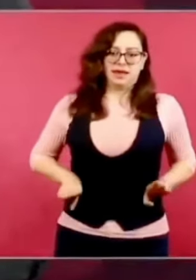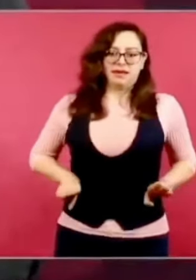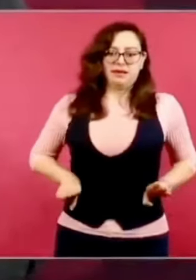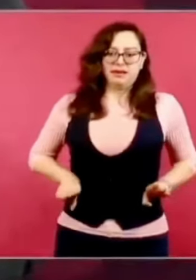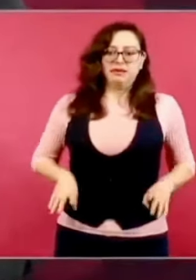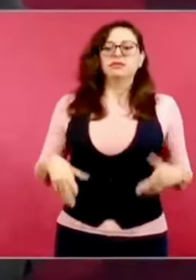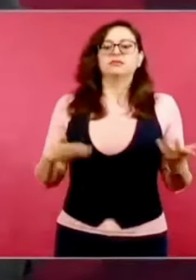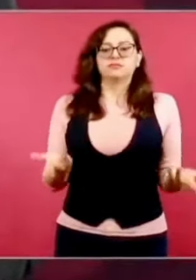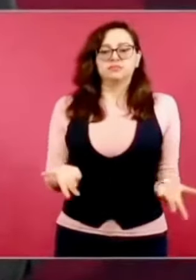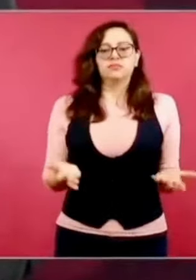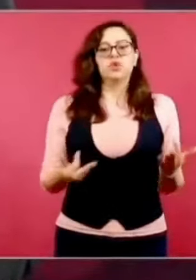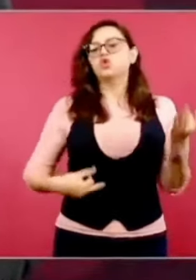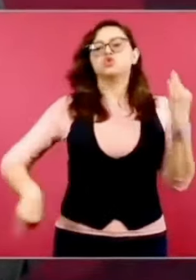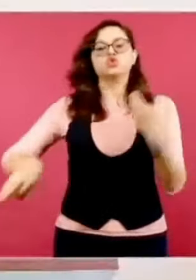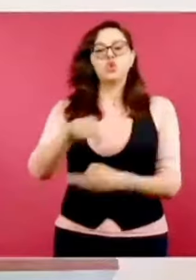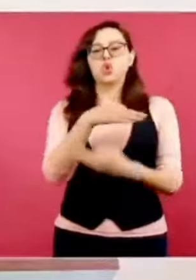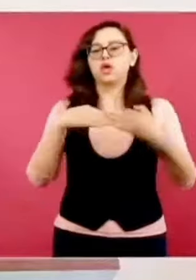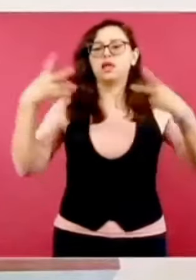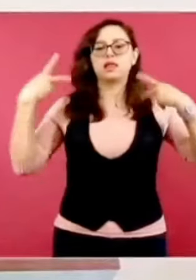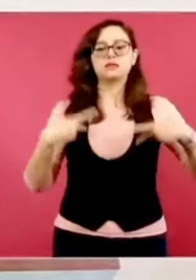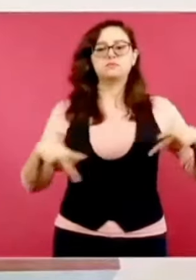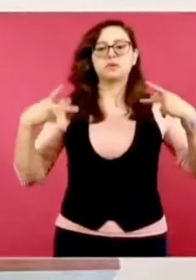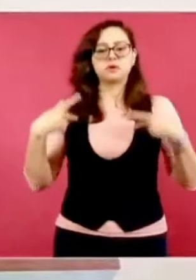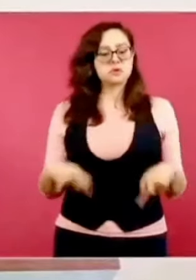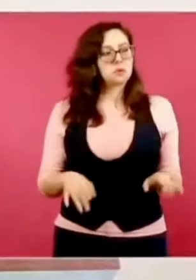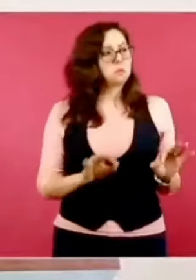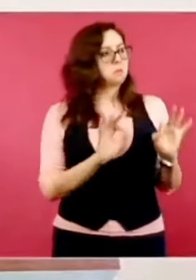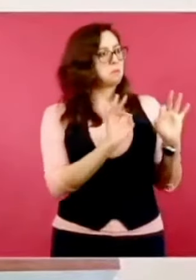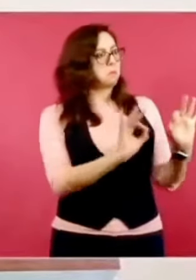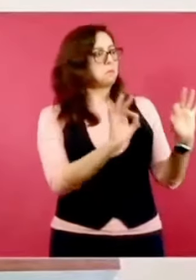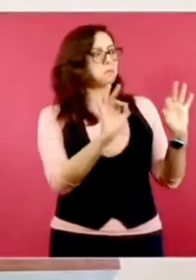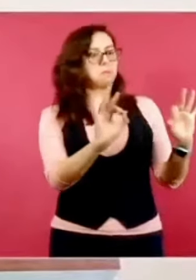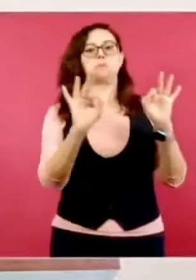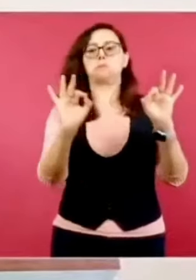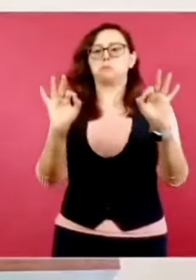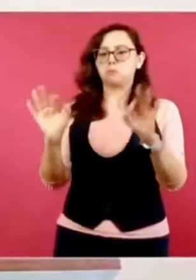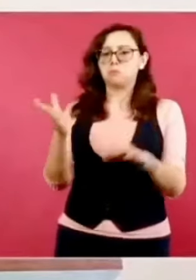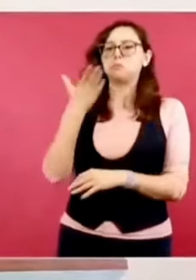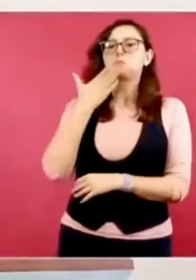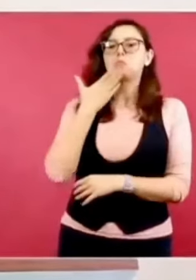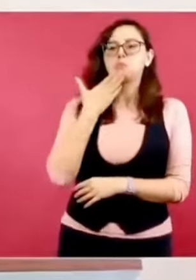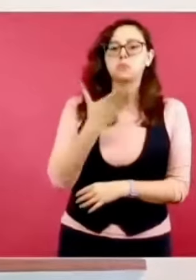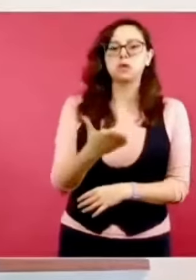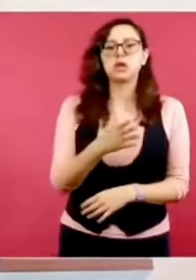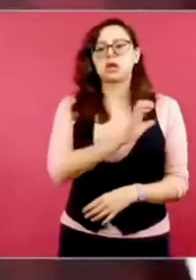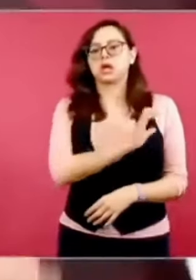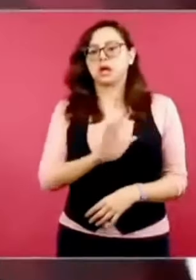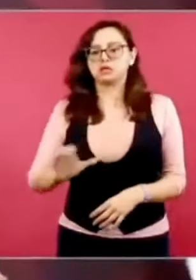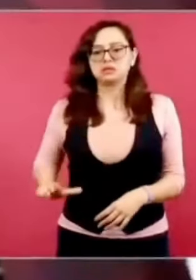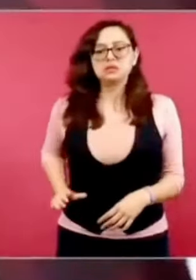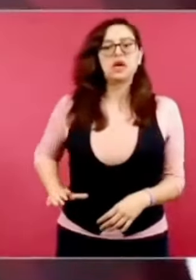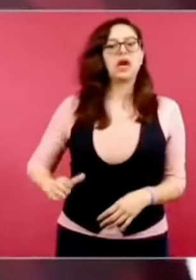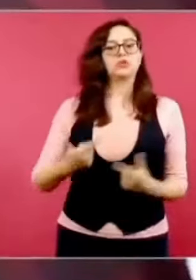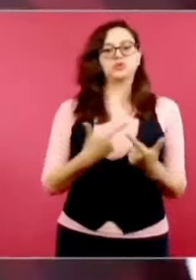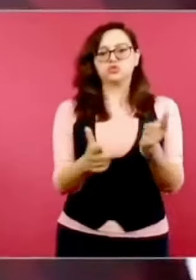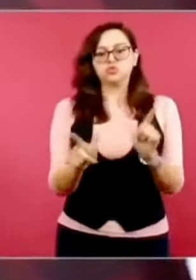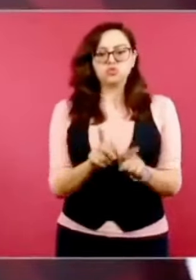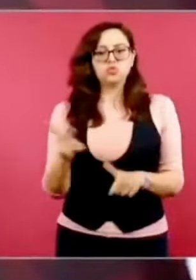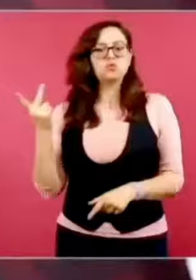todos se están portando a la altura de las circunstancias, todos los candidatos de todos los partidos